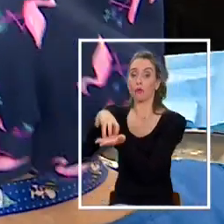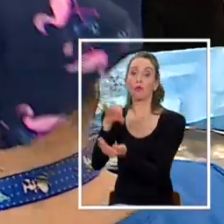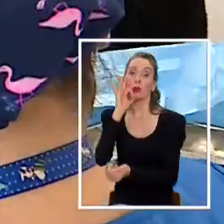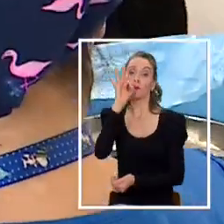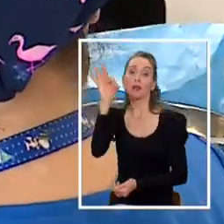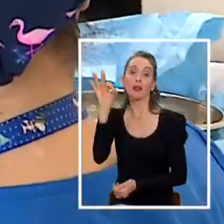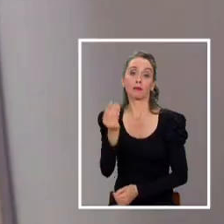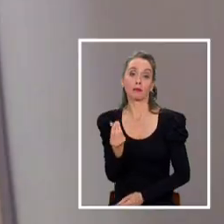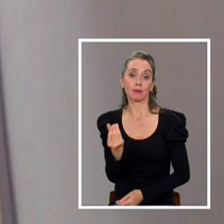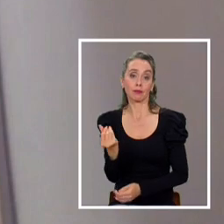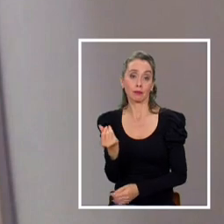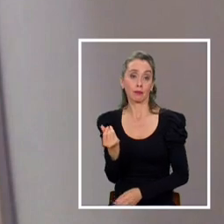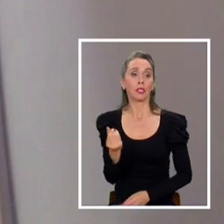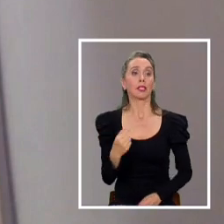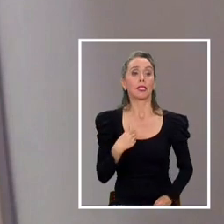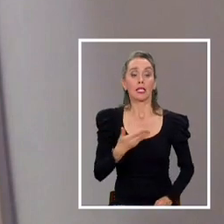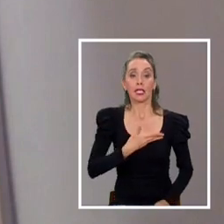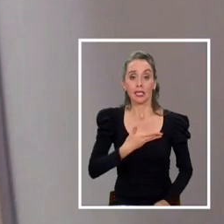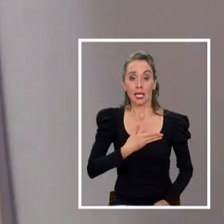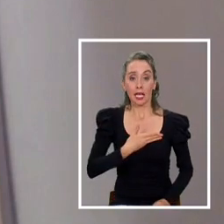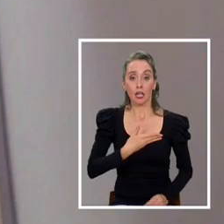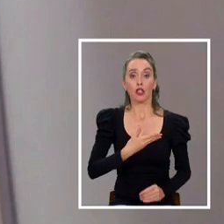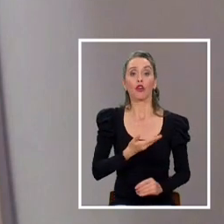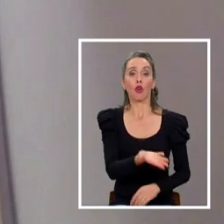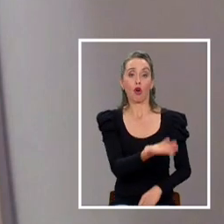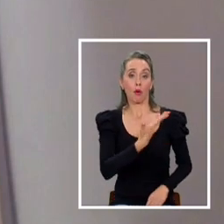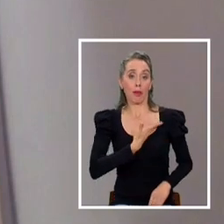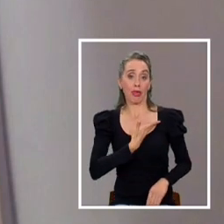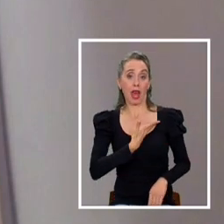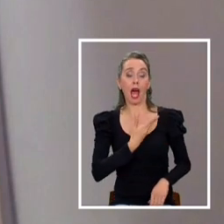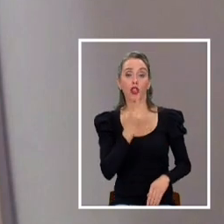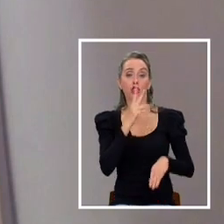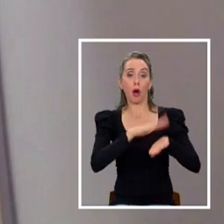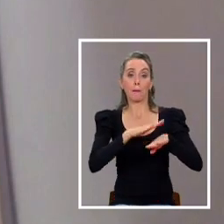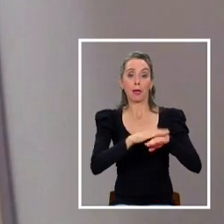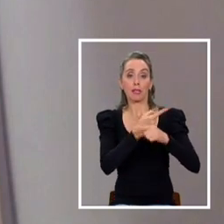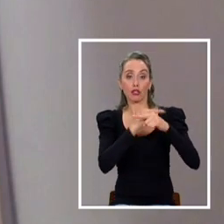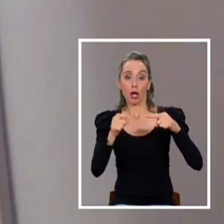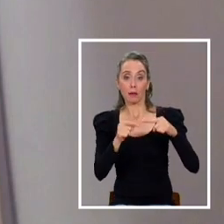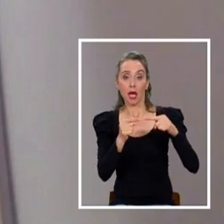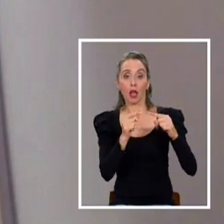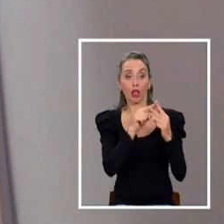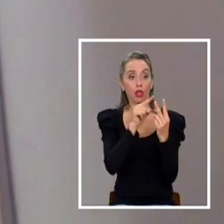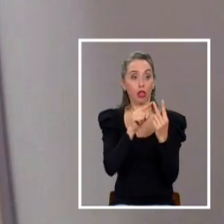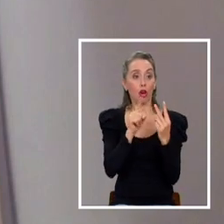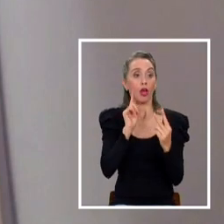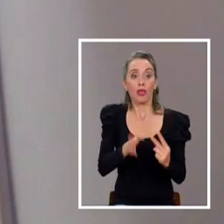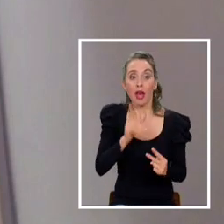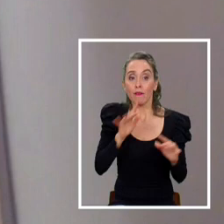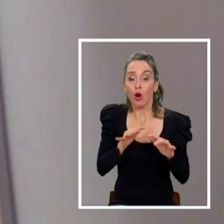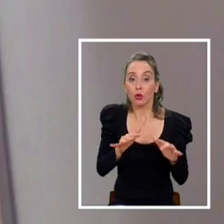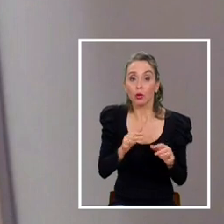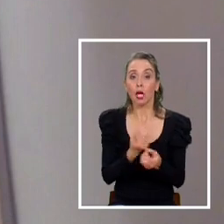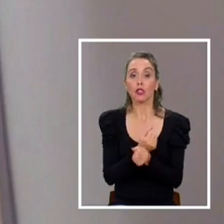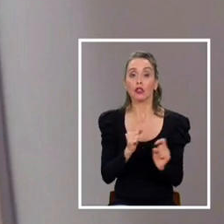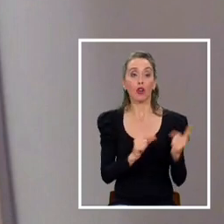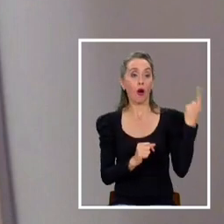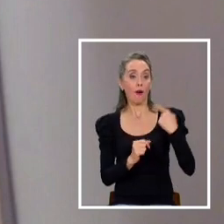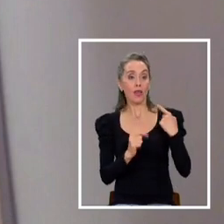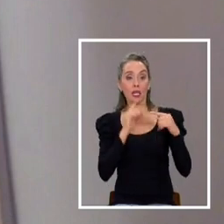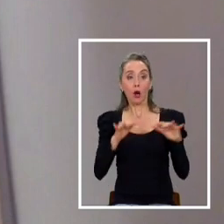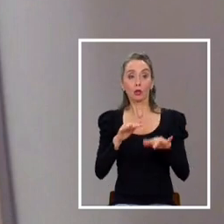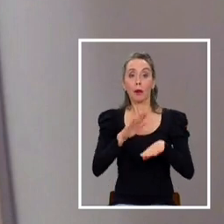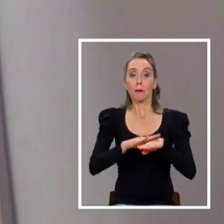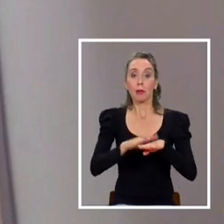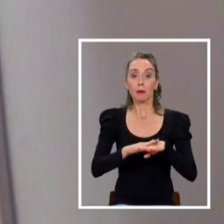altos ingresos. Si tengo dos permisos a la semana, ¿tengo que usarlos? No, señor. No tengo la obligación de usar